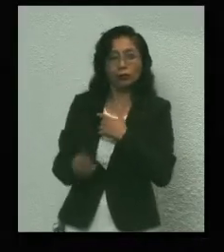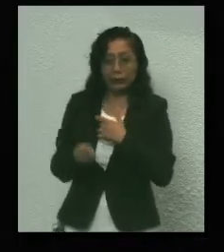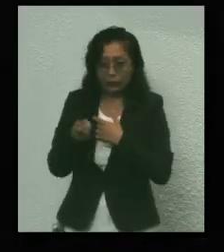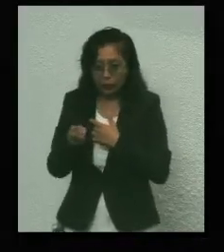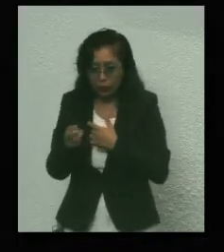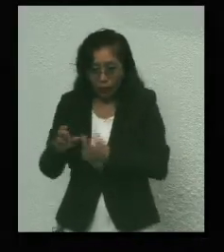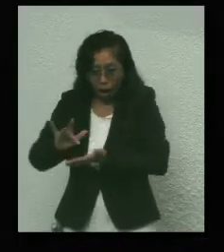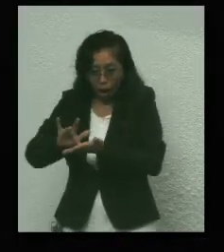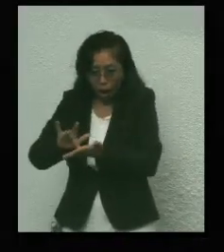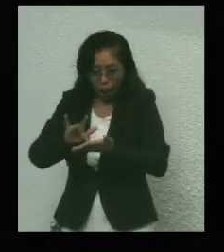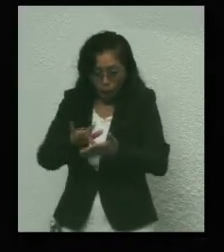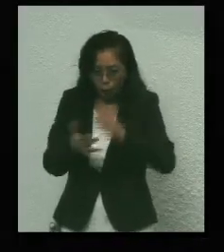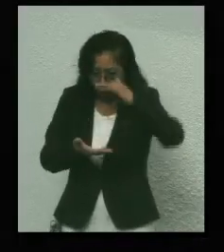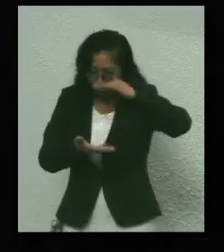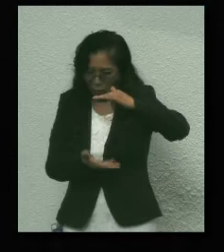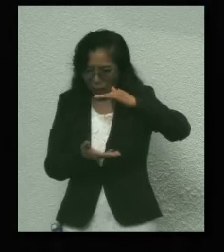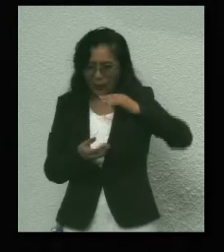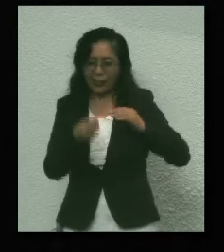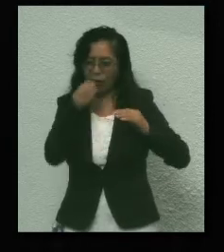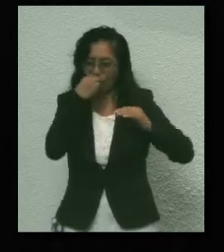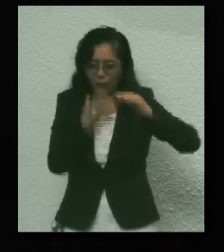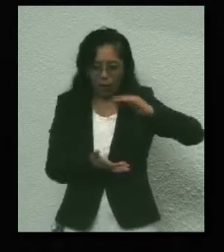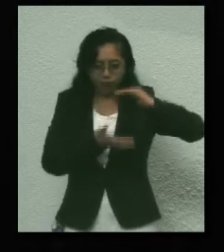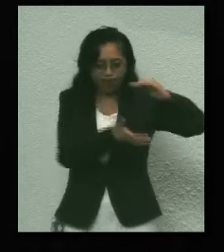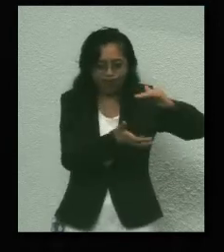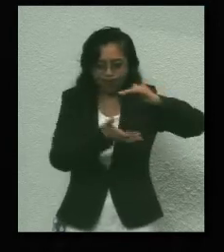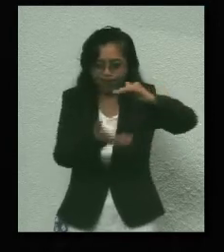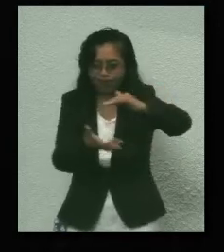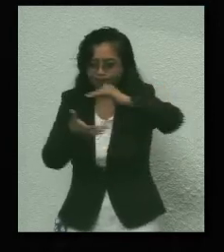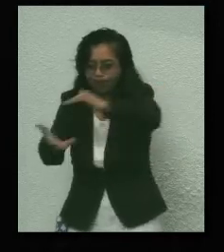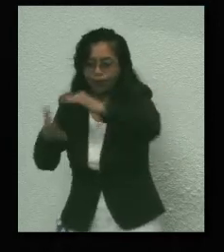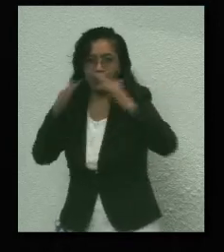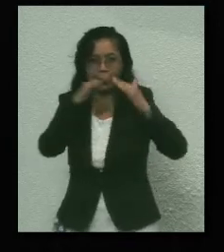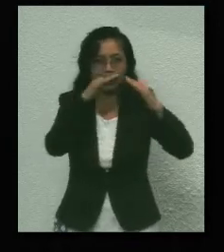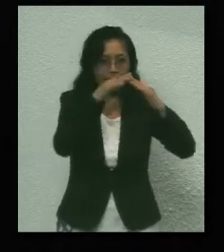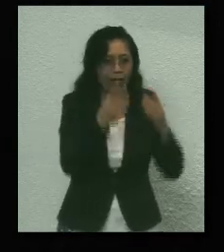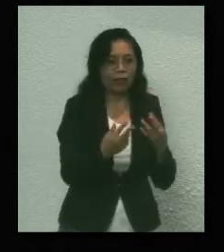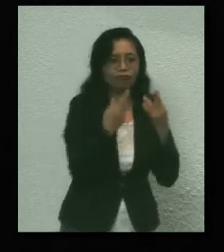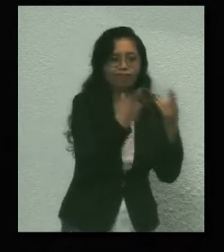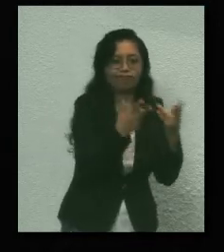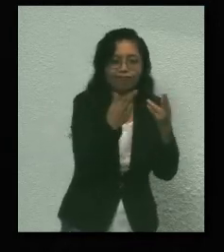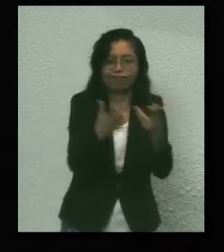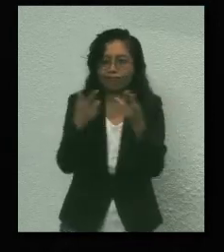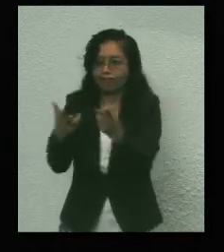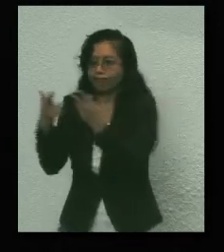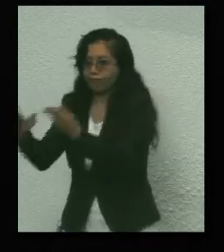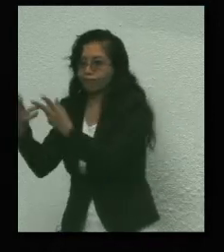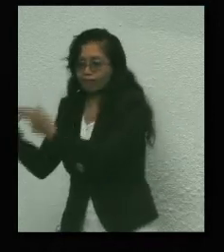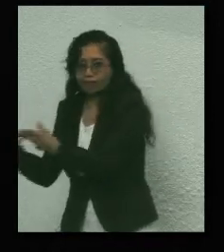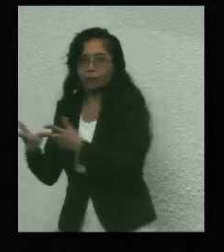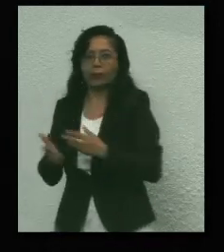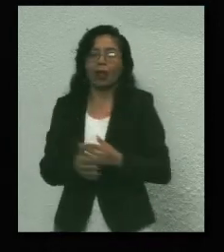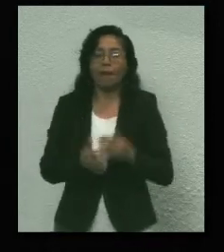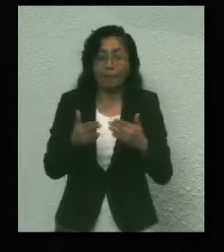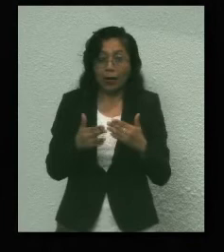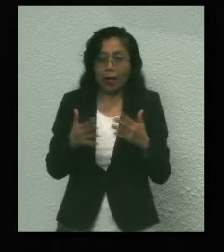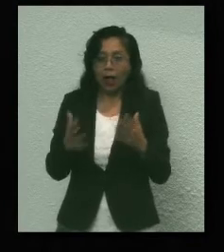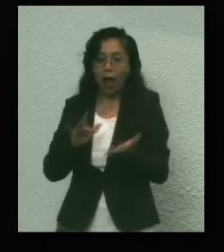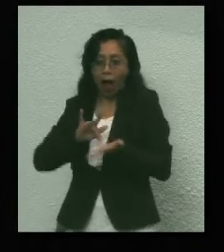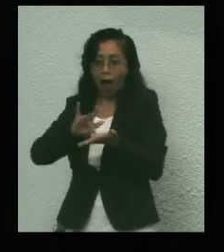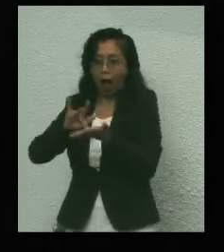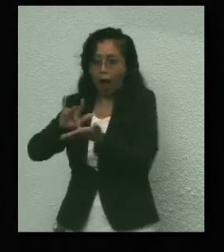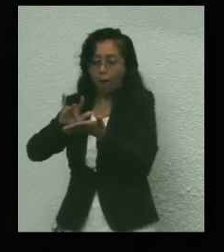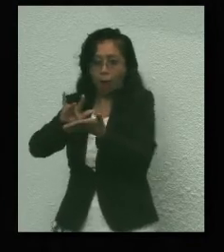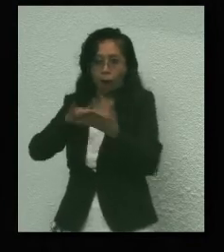apoyos alimentarios que se repartieron para mitigar los efectos económicos de las medidas sanitarias tomadas para contener la